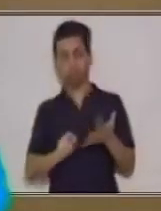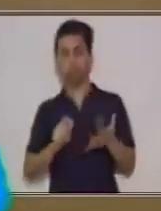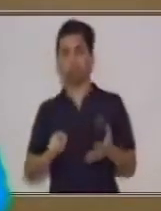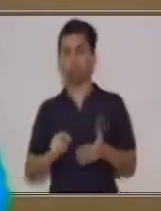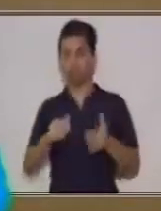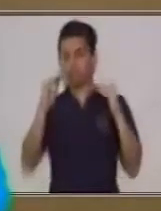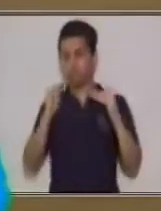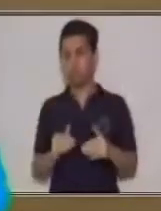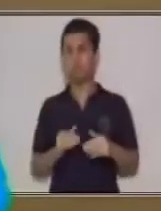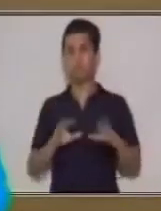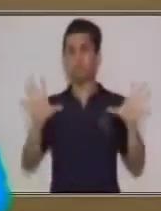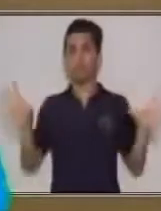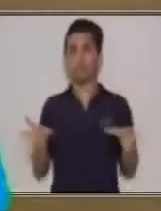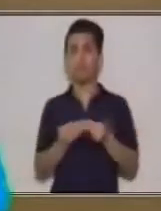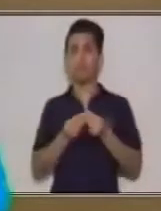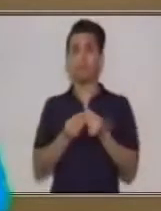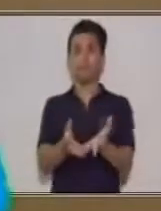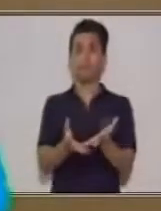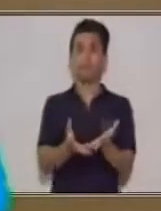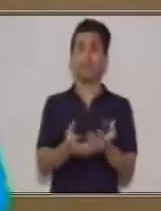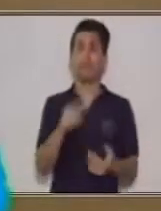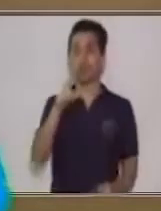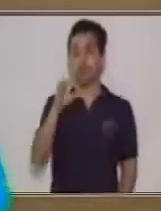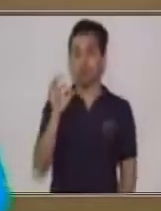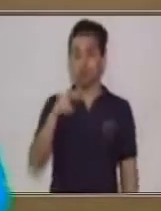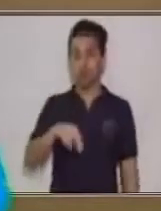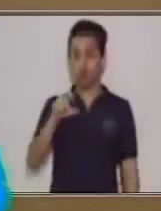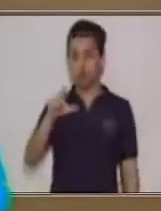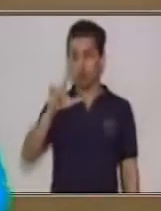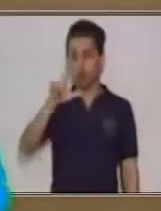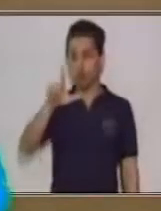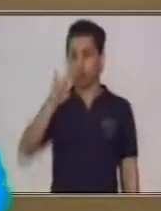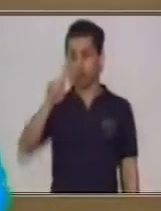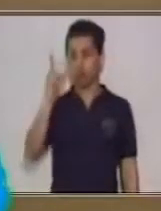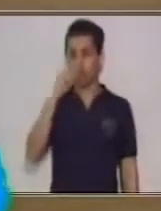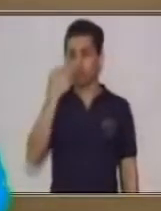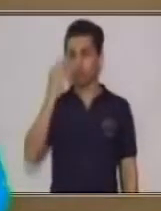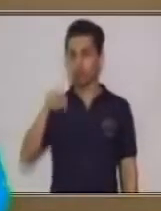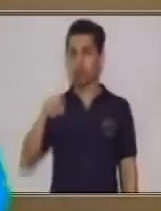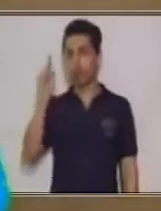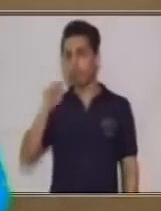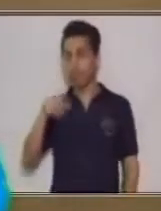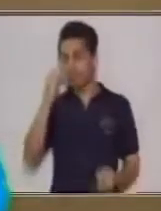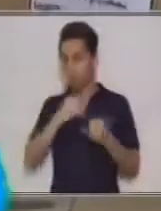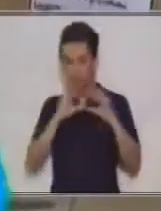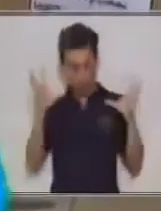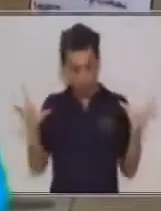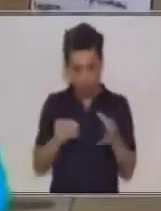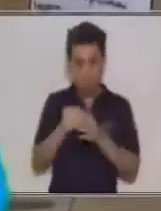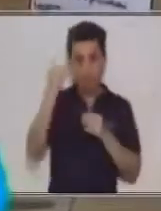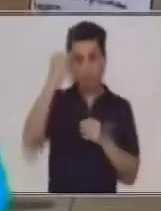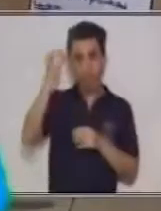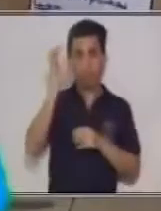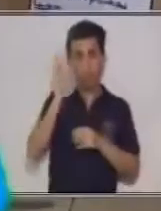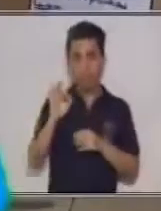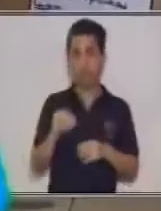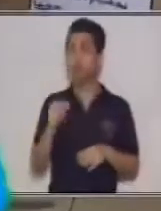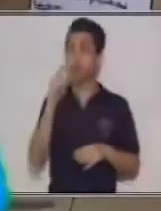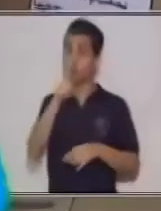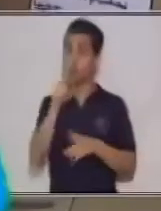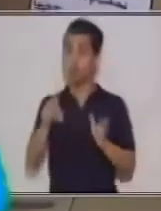Y la conclusión debe de englobar el tema. Y yo le recomiendo muchísimo, cuando usted esté dando un discurso,